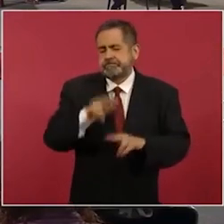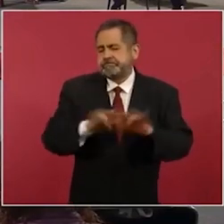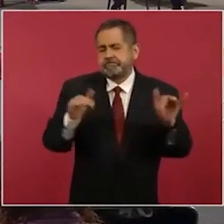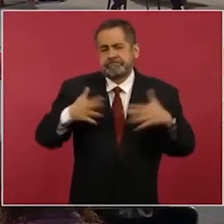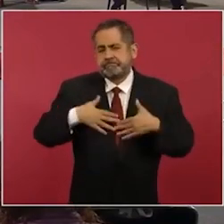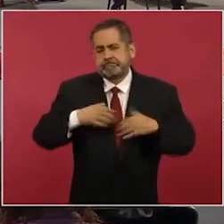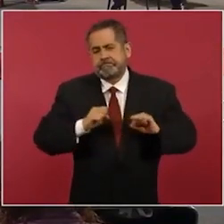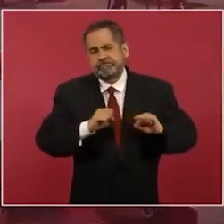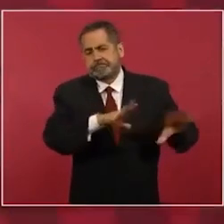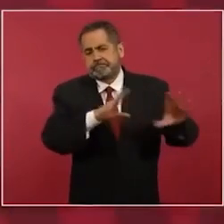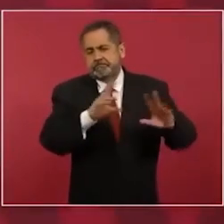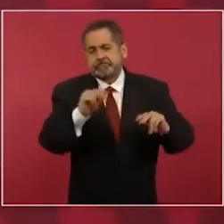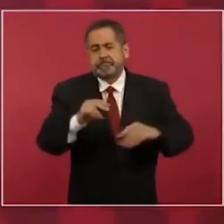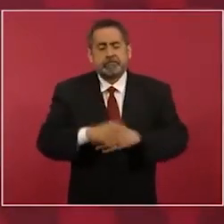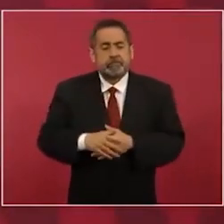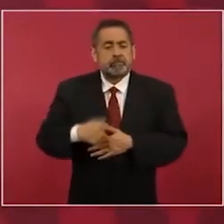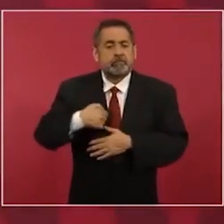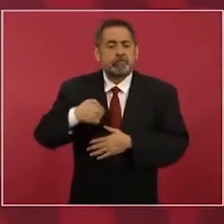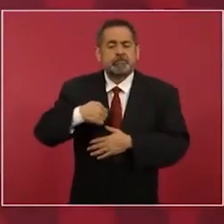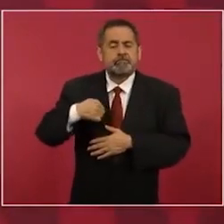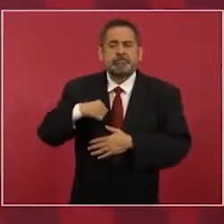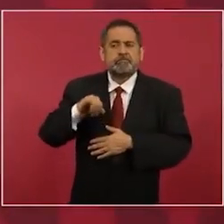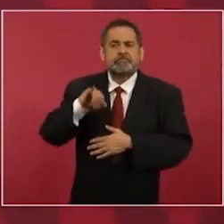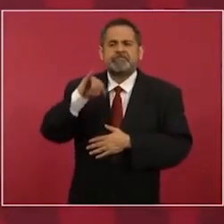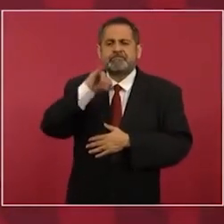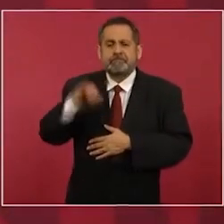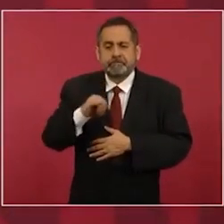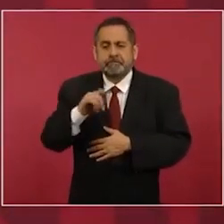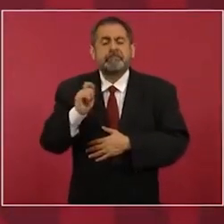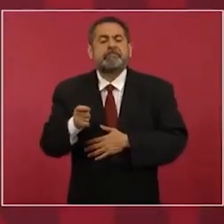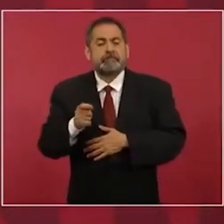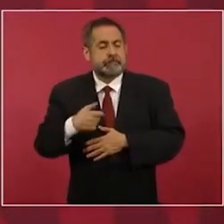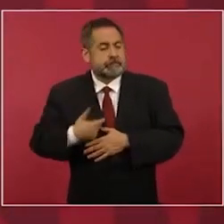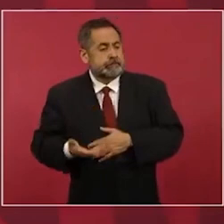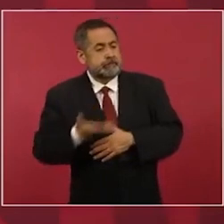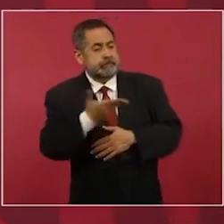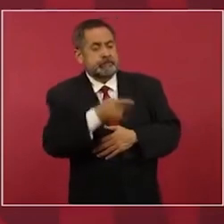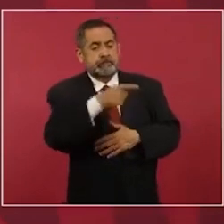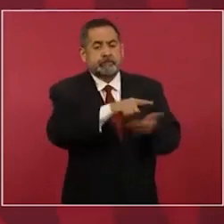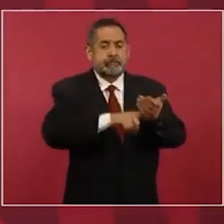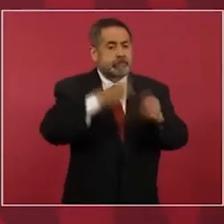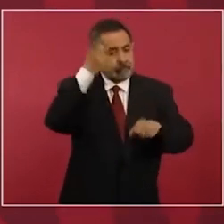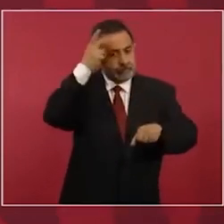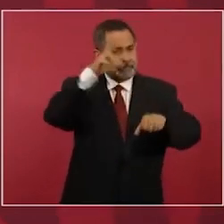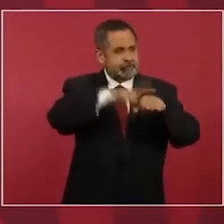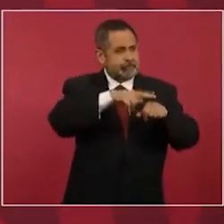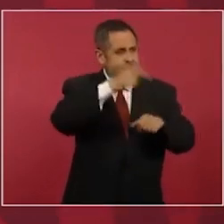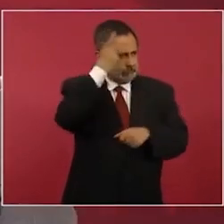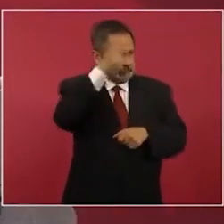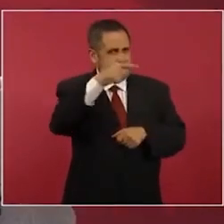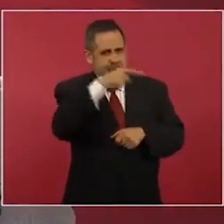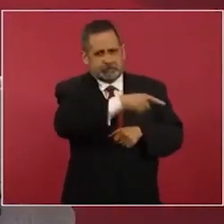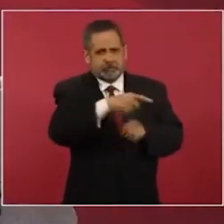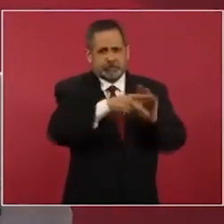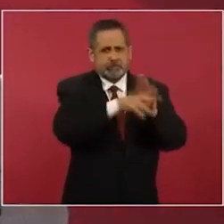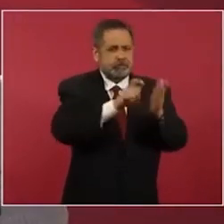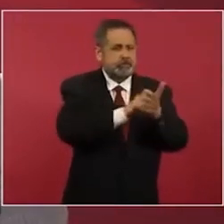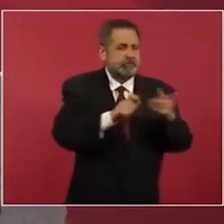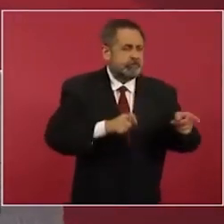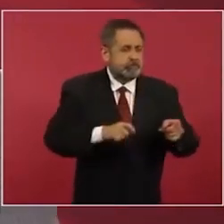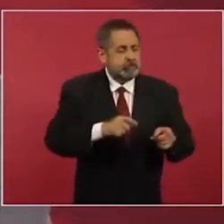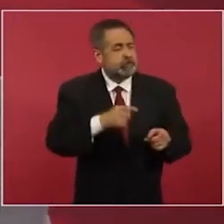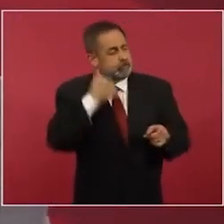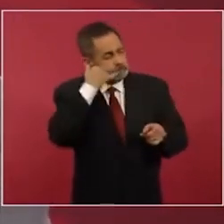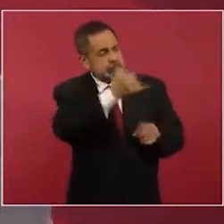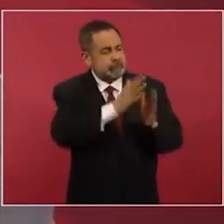No le voy a pedir nunca al director de un periódico, porque además